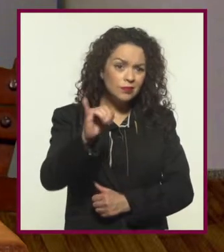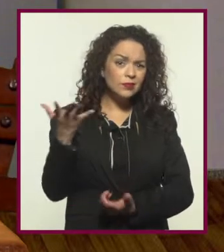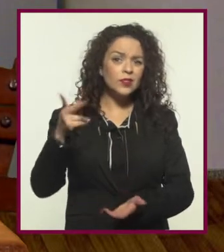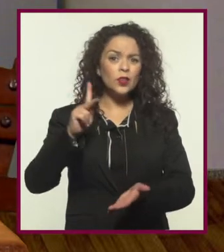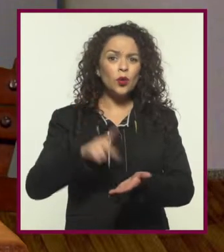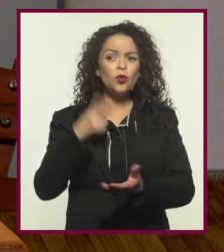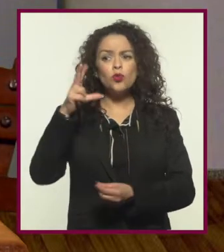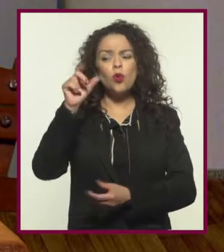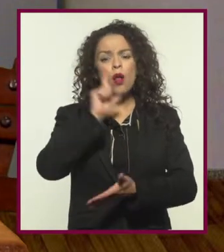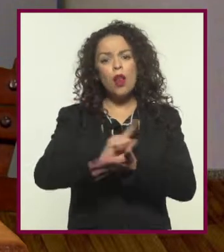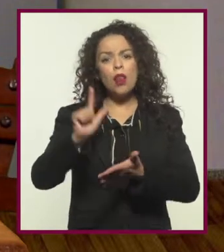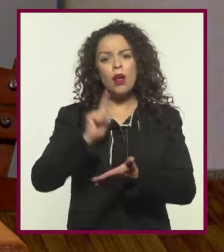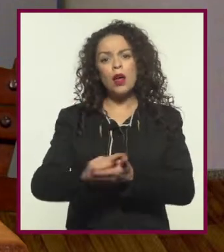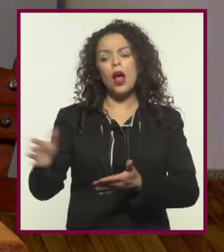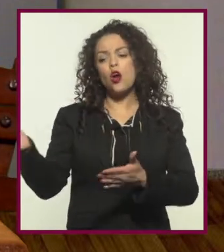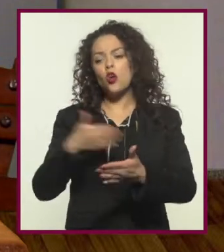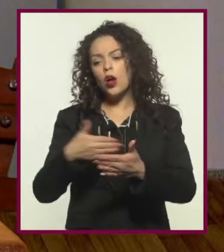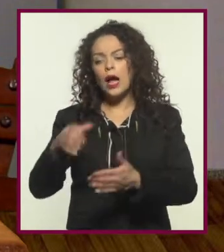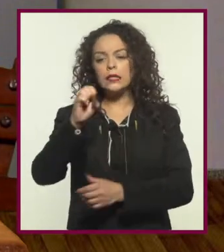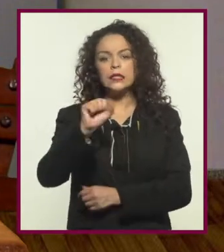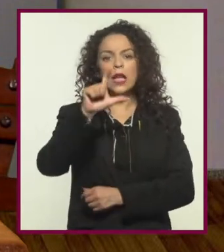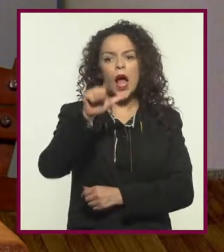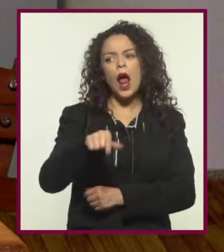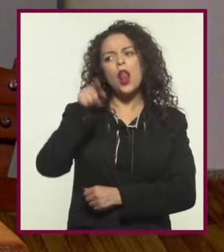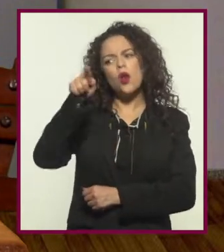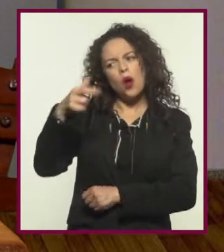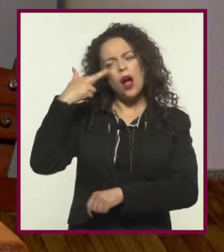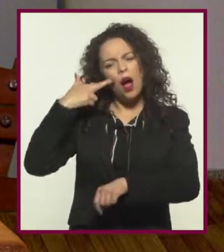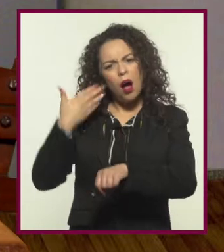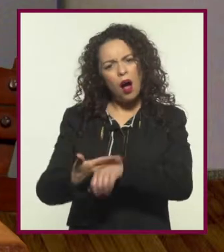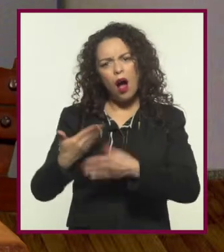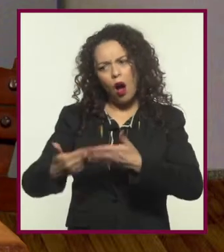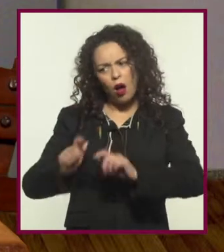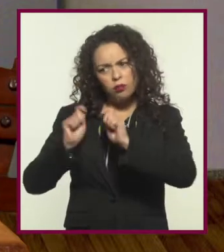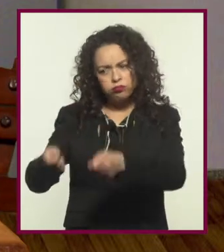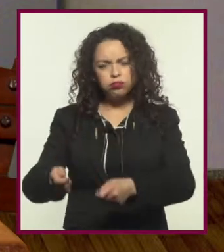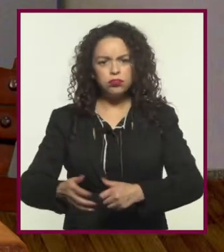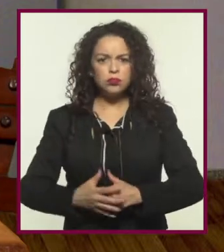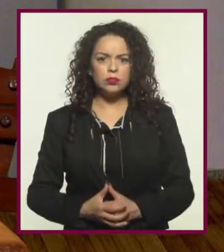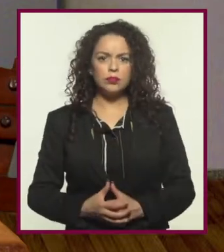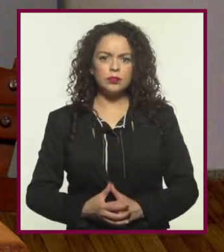B.B. Otra vez no limpiaste la sala y la cocina, te tocaba.